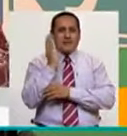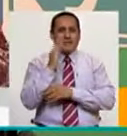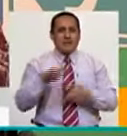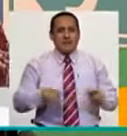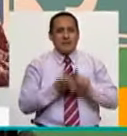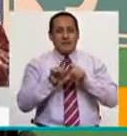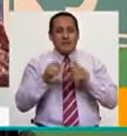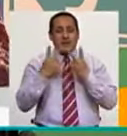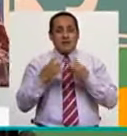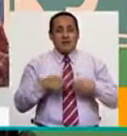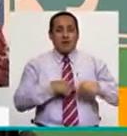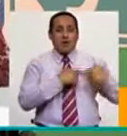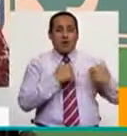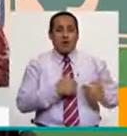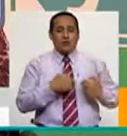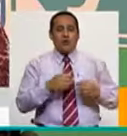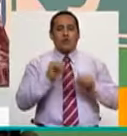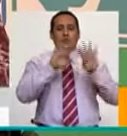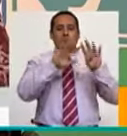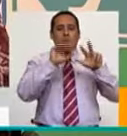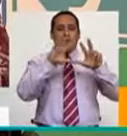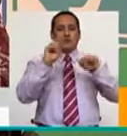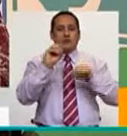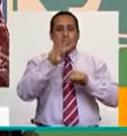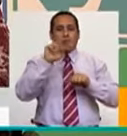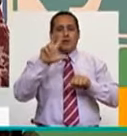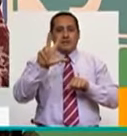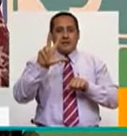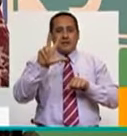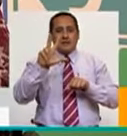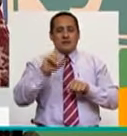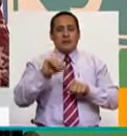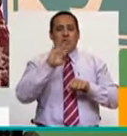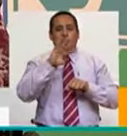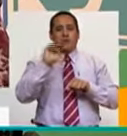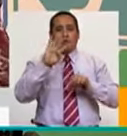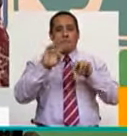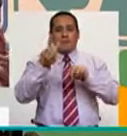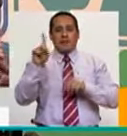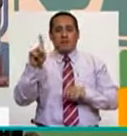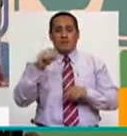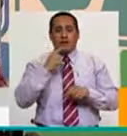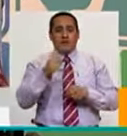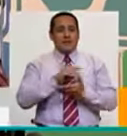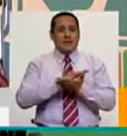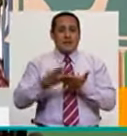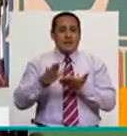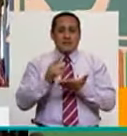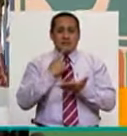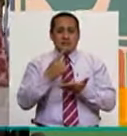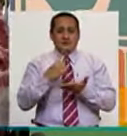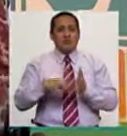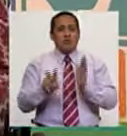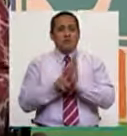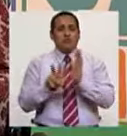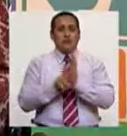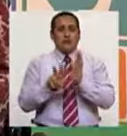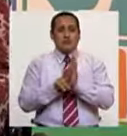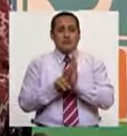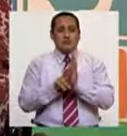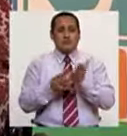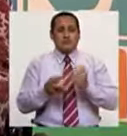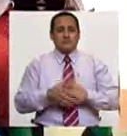que justamente curan el alma, 980-43-24-21. Es favor. Es totalmente gratuito. Es voluntario.